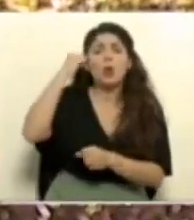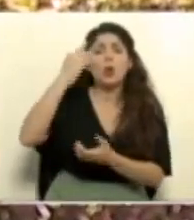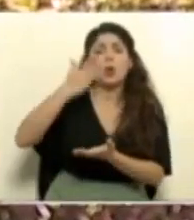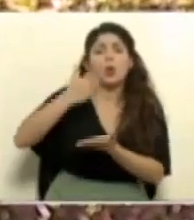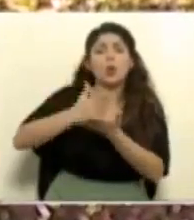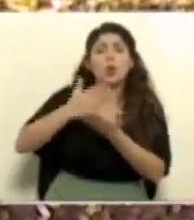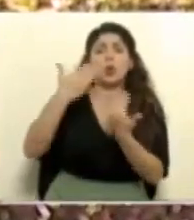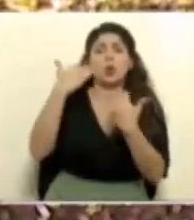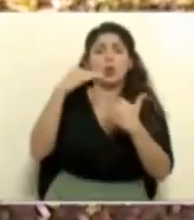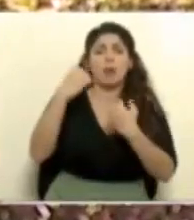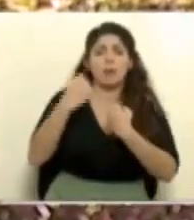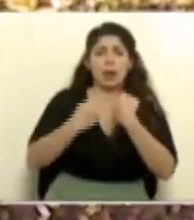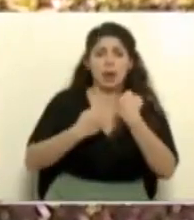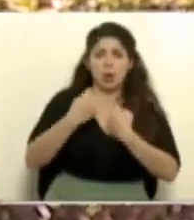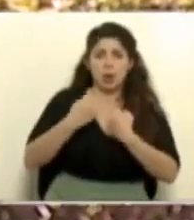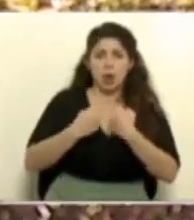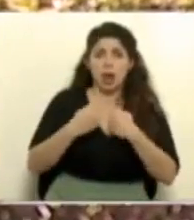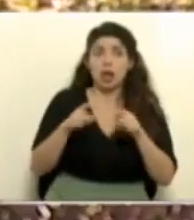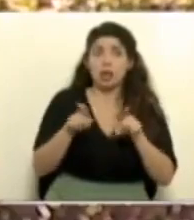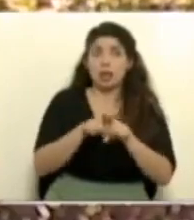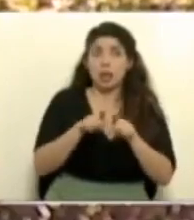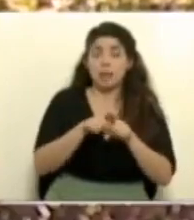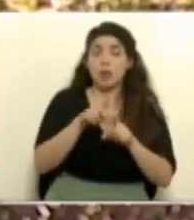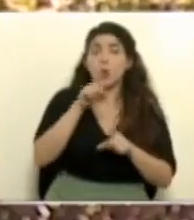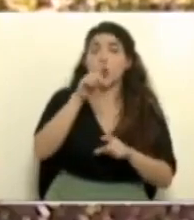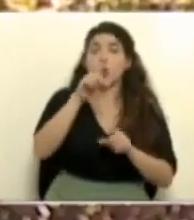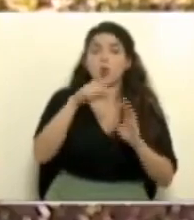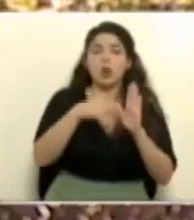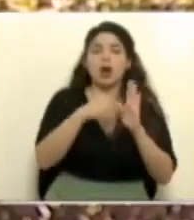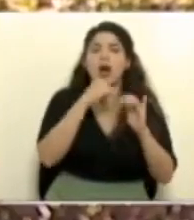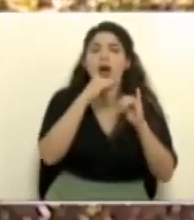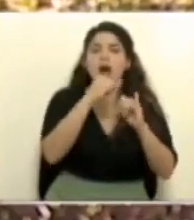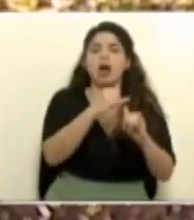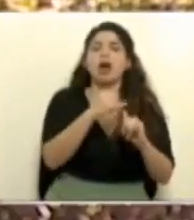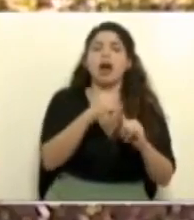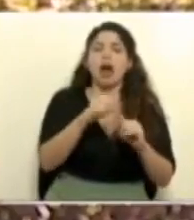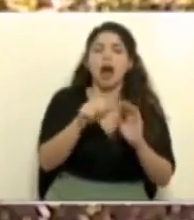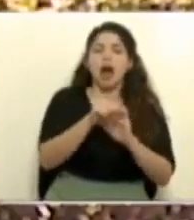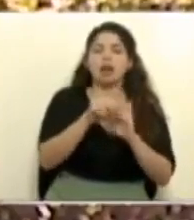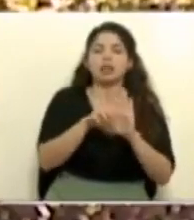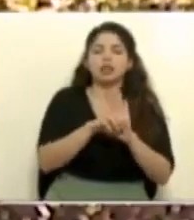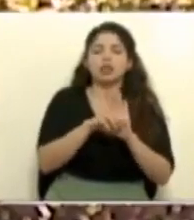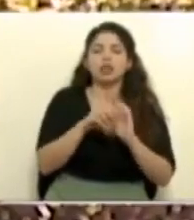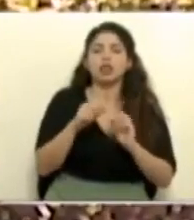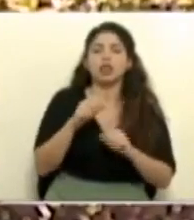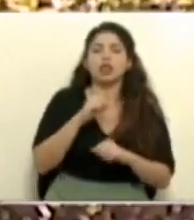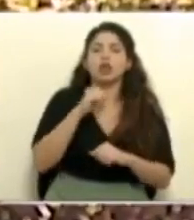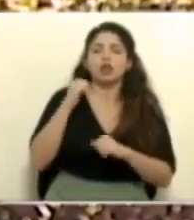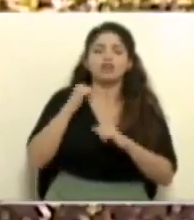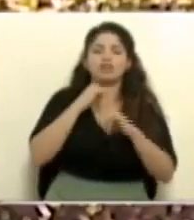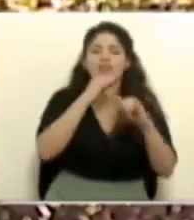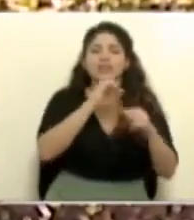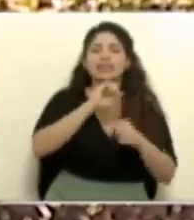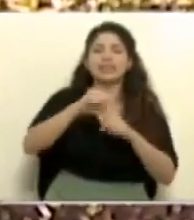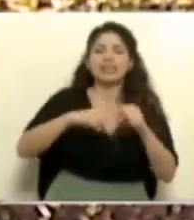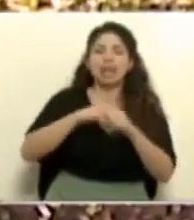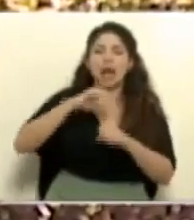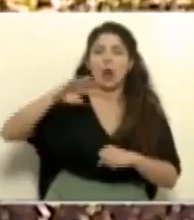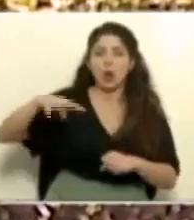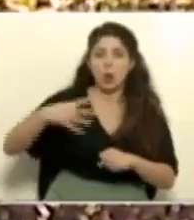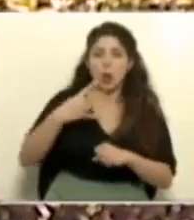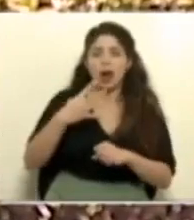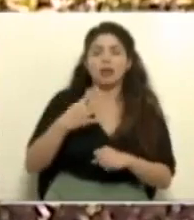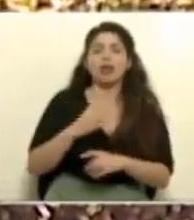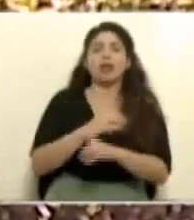restricción vehicular. Incluso hay una acción de inconstitucionalidad presentada ante Sala Cuarta. La Defensoría está